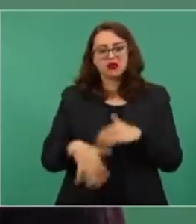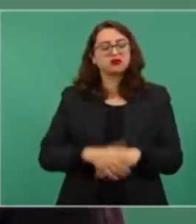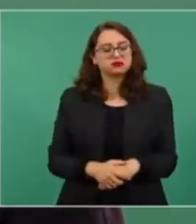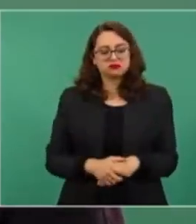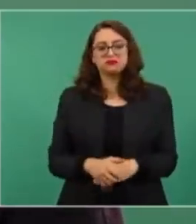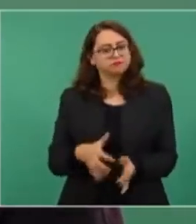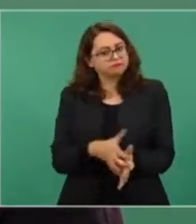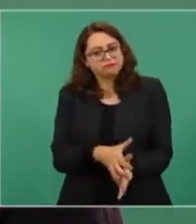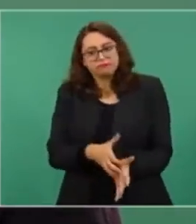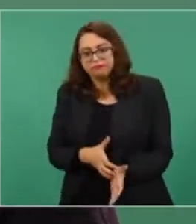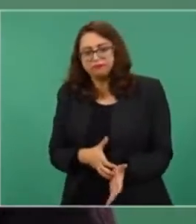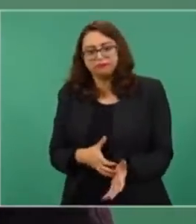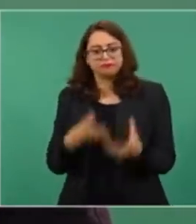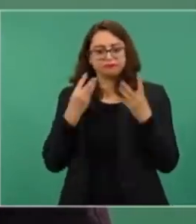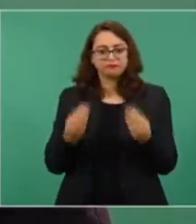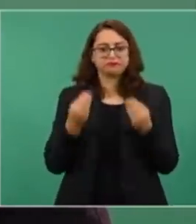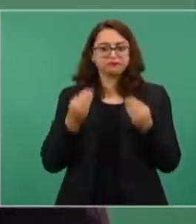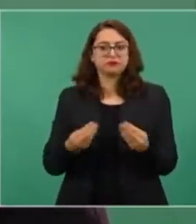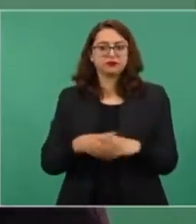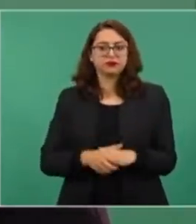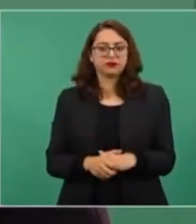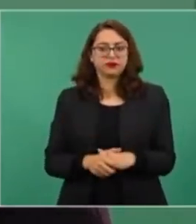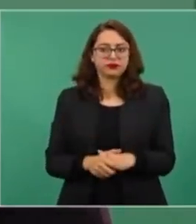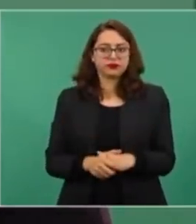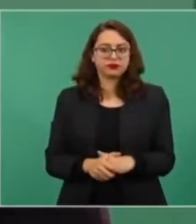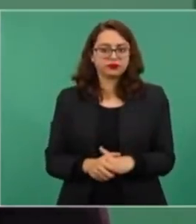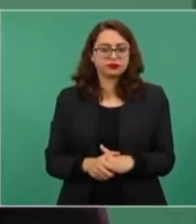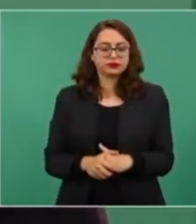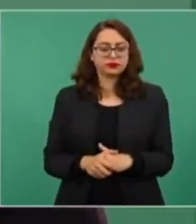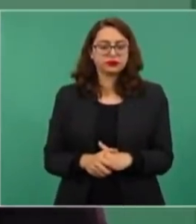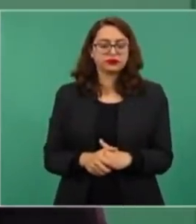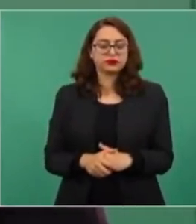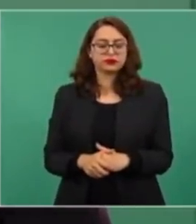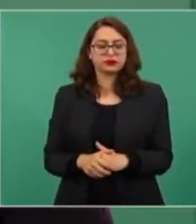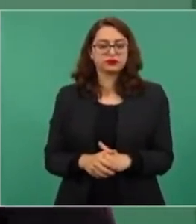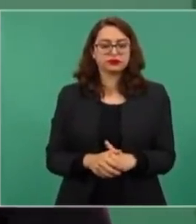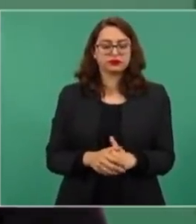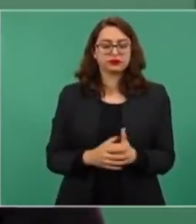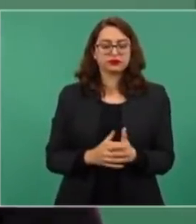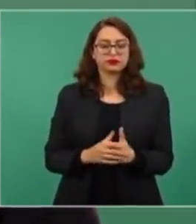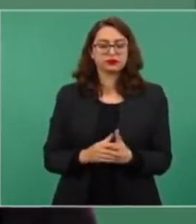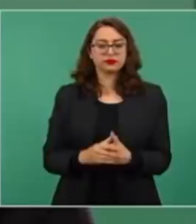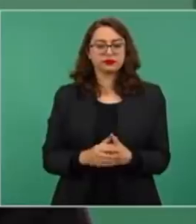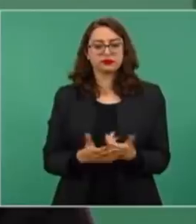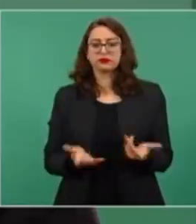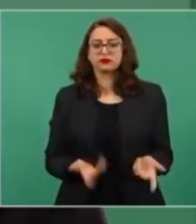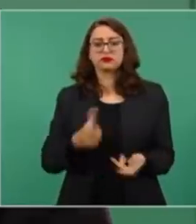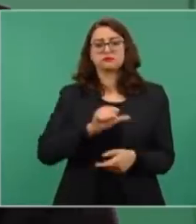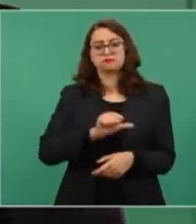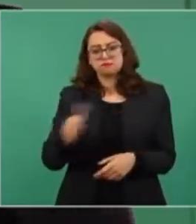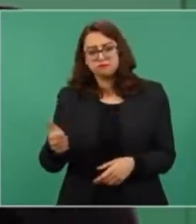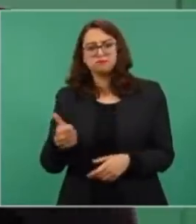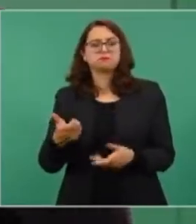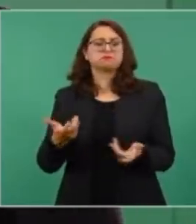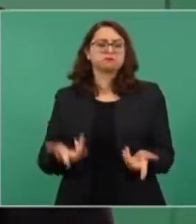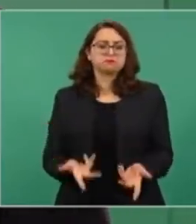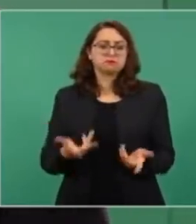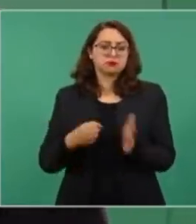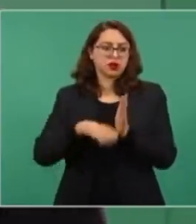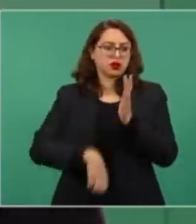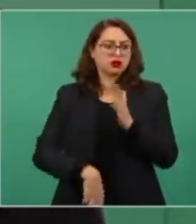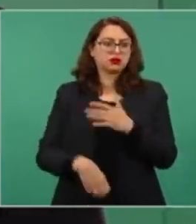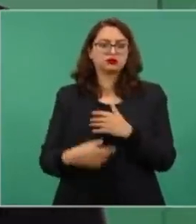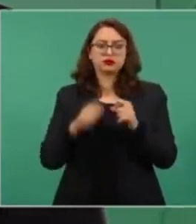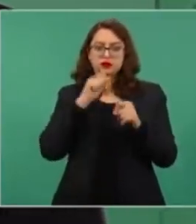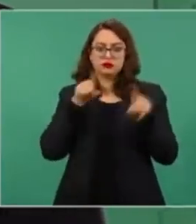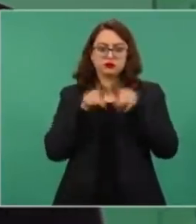mucho hemos ahorrado en eso. Y otras prácticas, por ejemplo, los guardaespaldas.